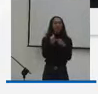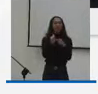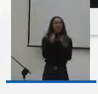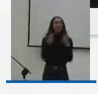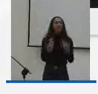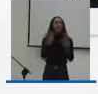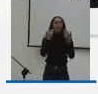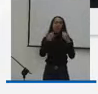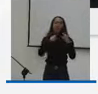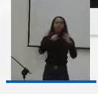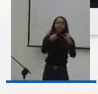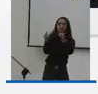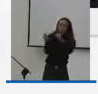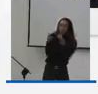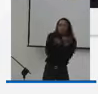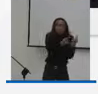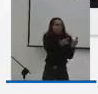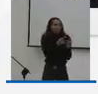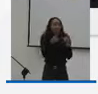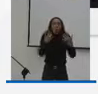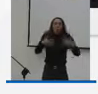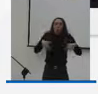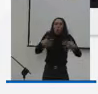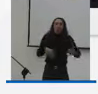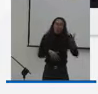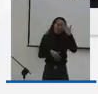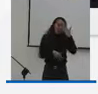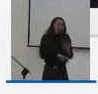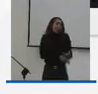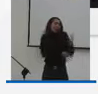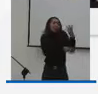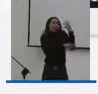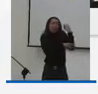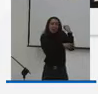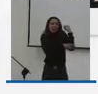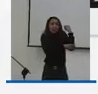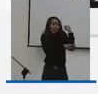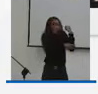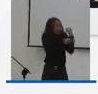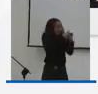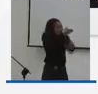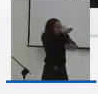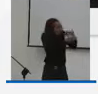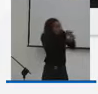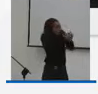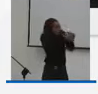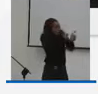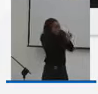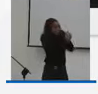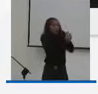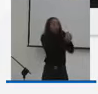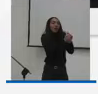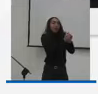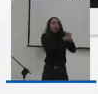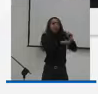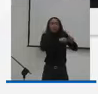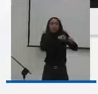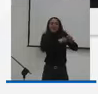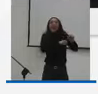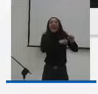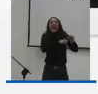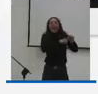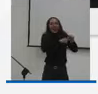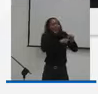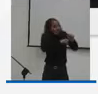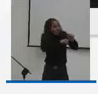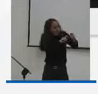héroes nacionales desde las épocas de Cochise Rodríguez, Pambele y más allá hasta nuestros nuevos héroes que son fuentes de inspiración